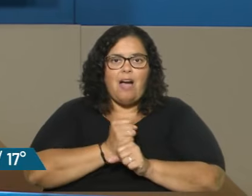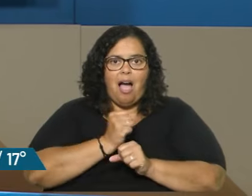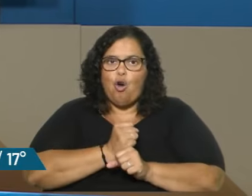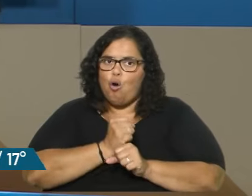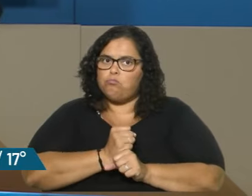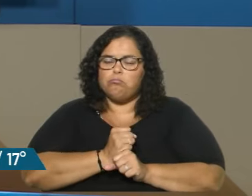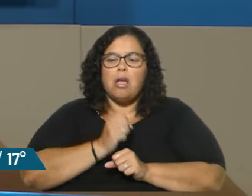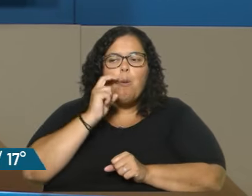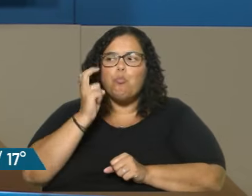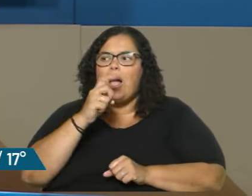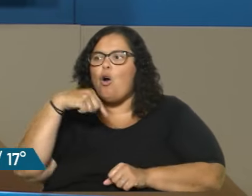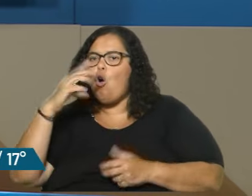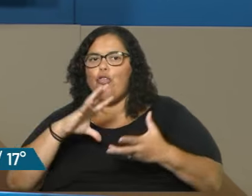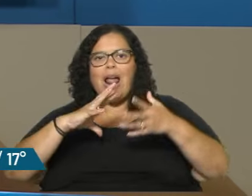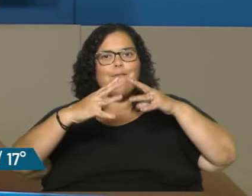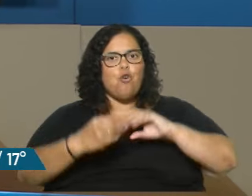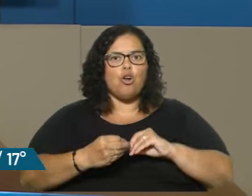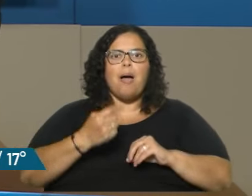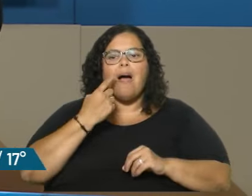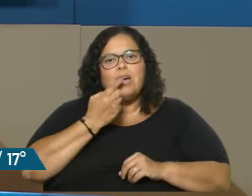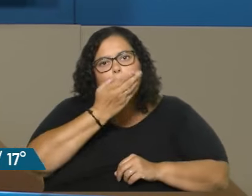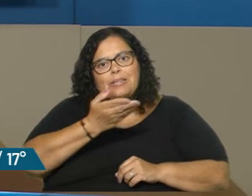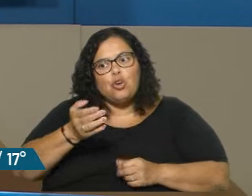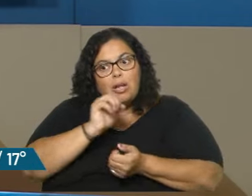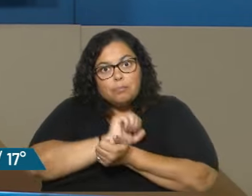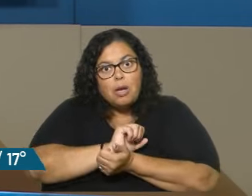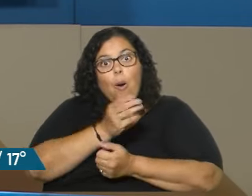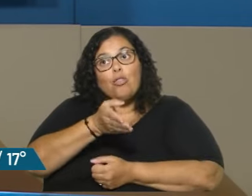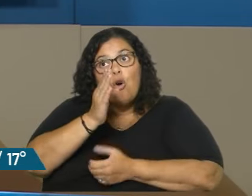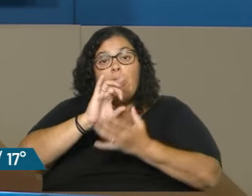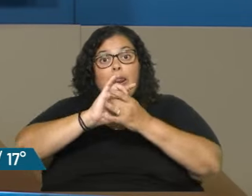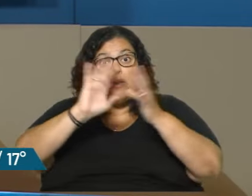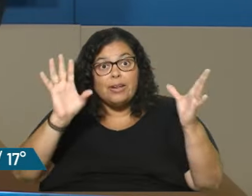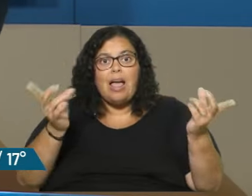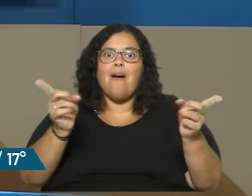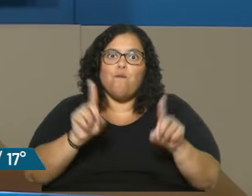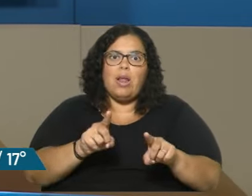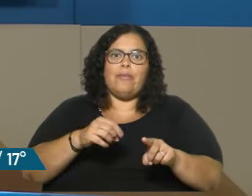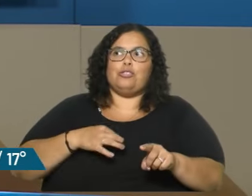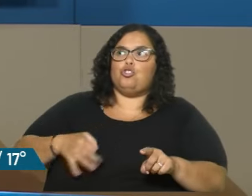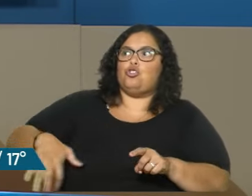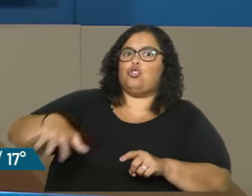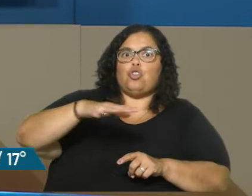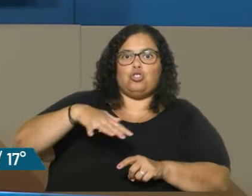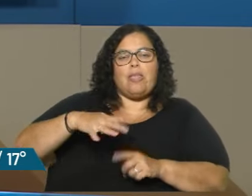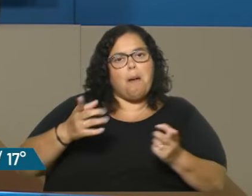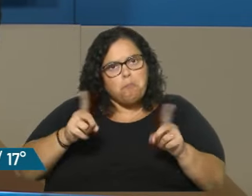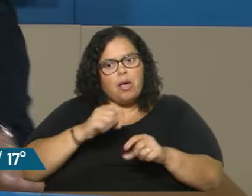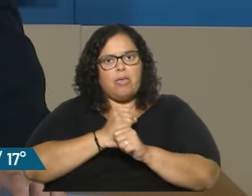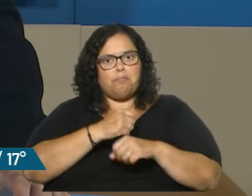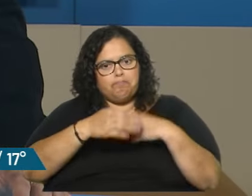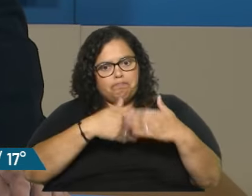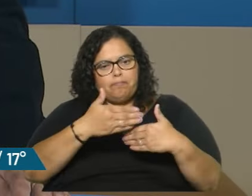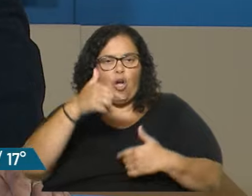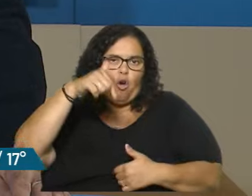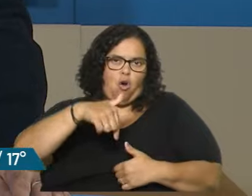Buscarle la vuelta para que estas personas realmente después salgan y se reinserten correctamente. Porque hoy por hoy sabemos que las cárceles no son para nada rehabilitadoras.